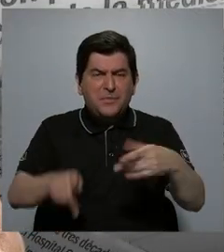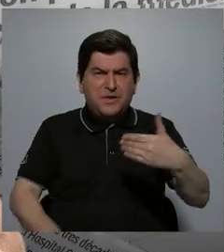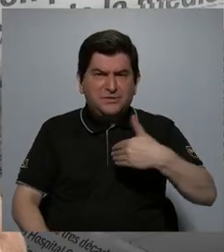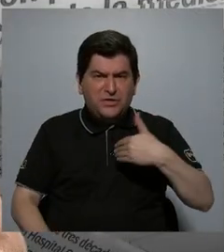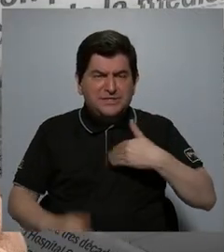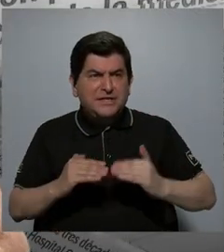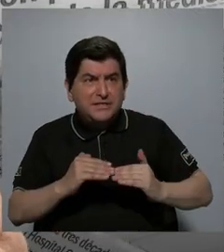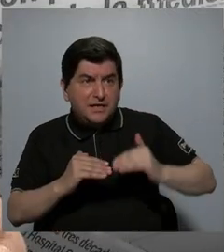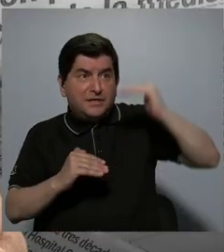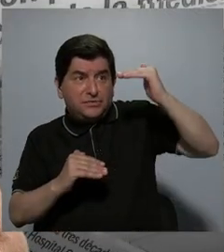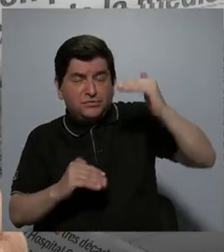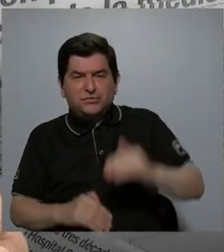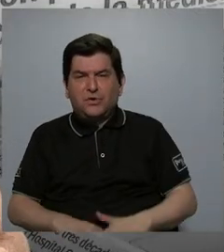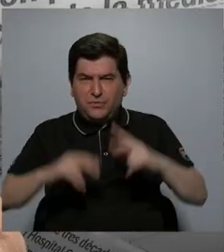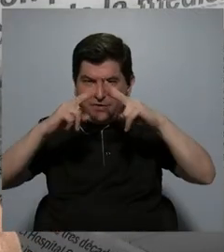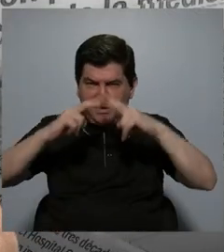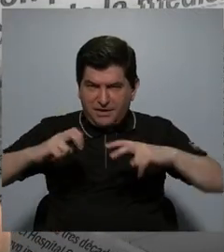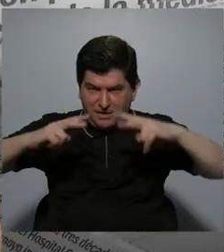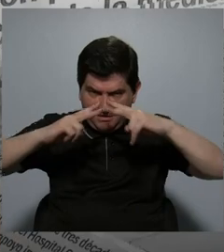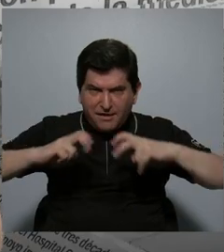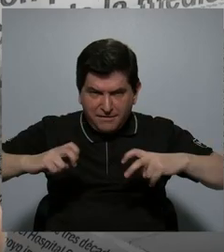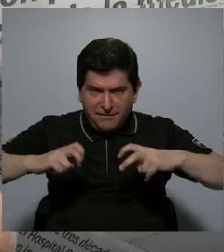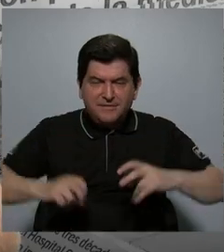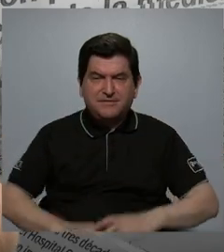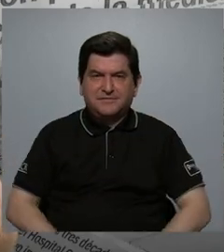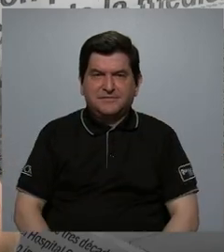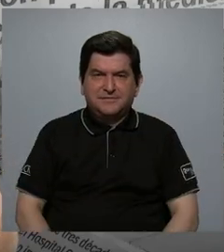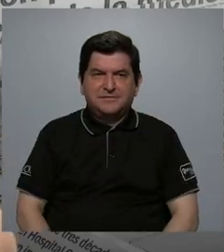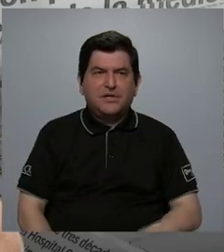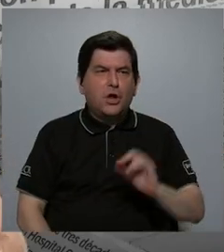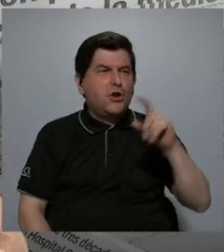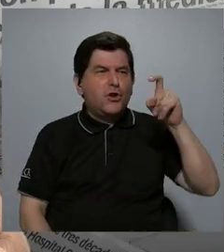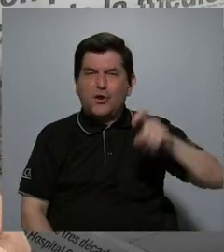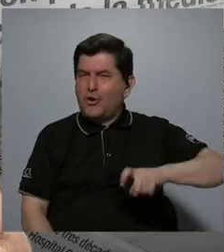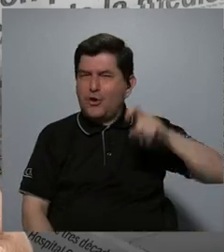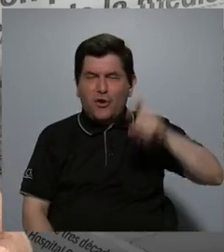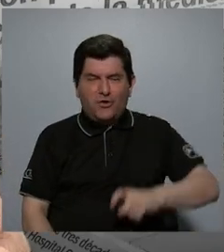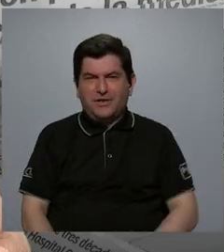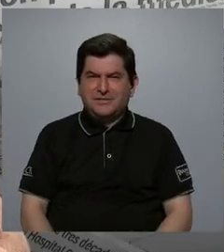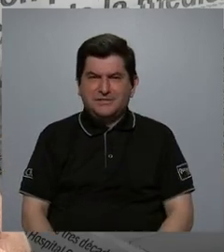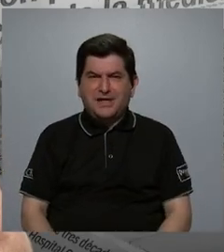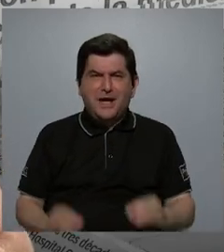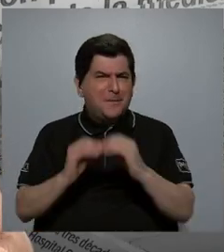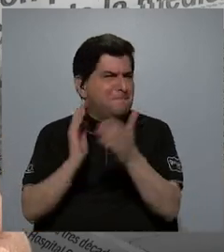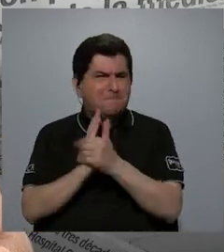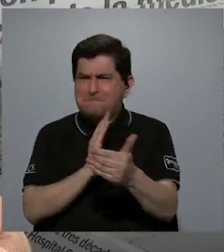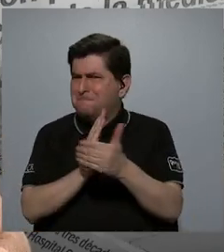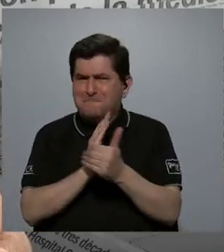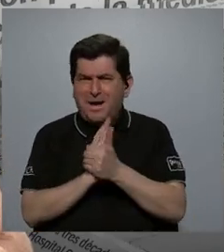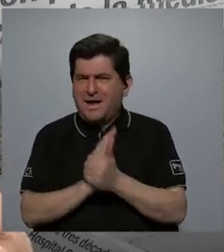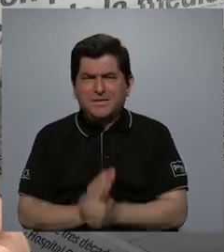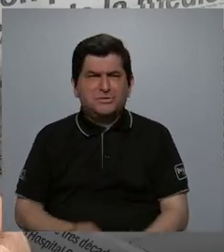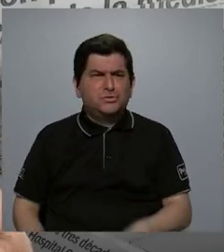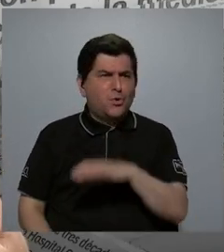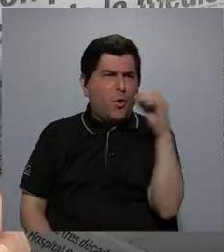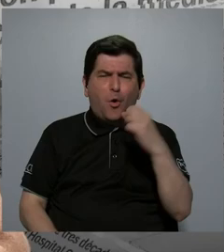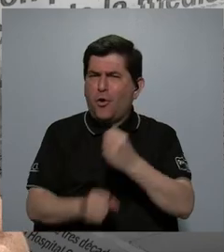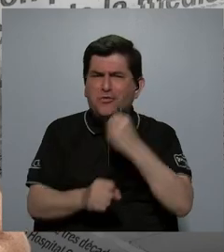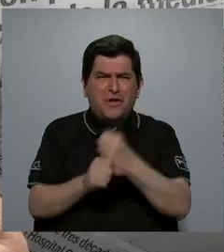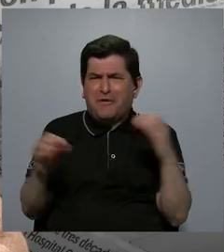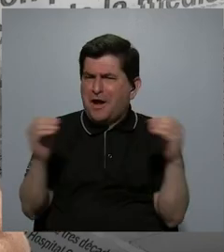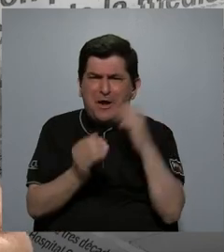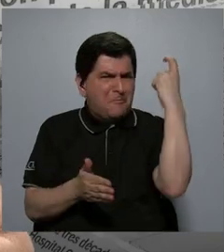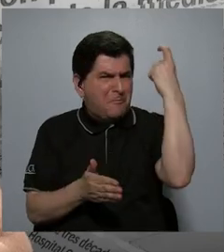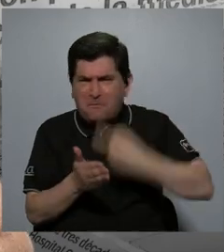tiene más, si nosotros hacemos un análisis, no necesariamente es que tenga más talento, tenga más esfuerzo, haya puesto más